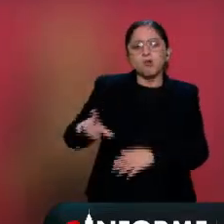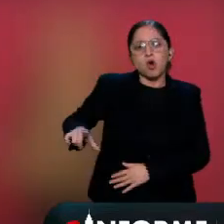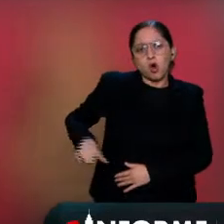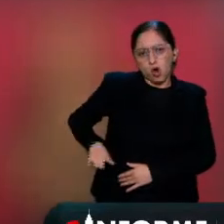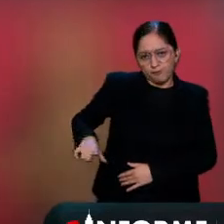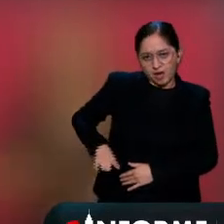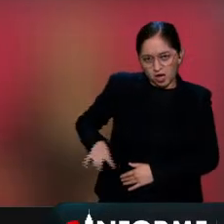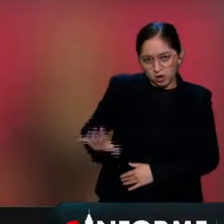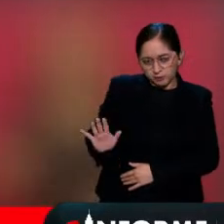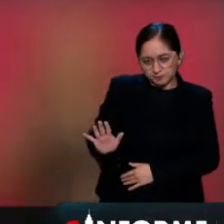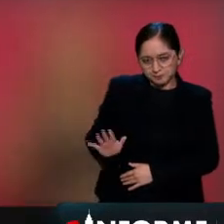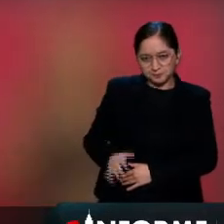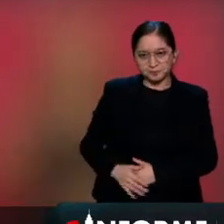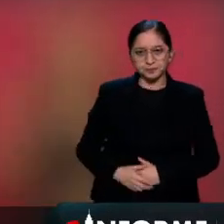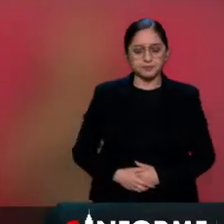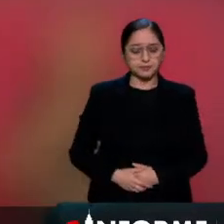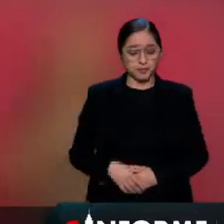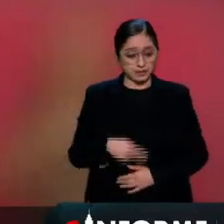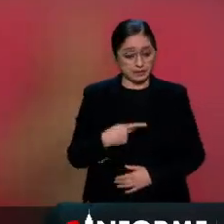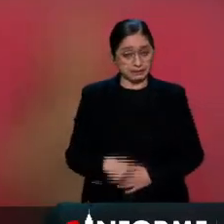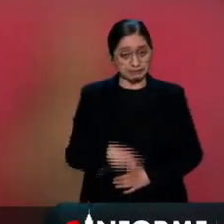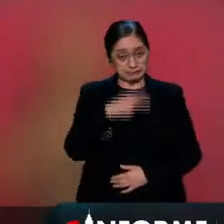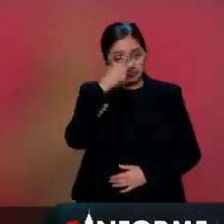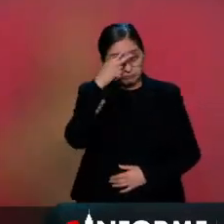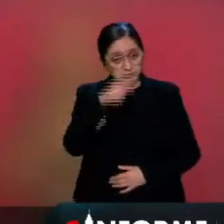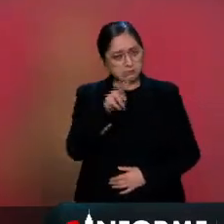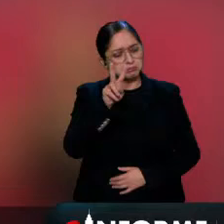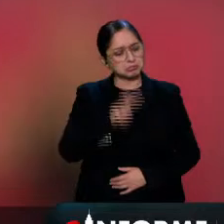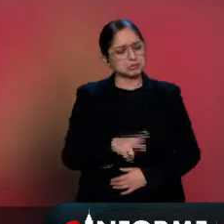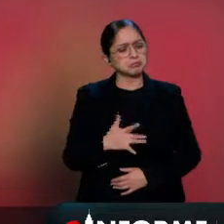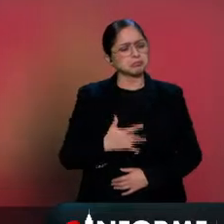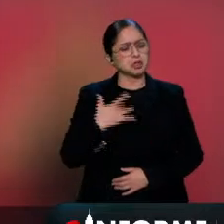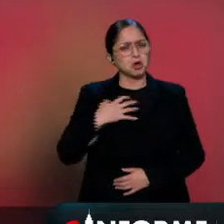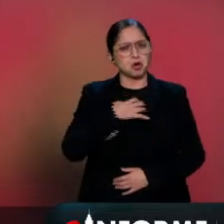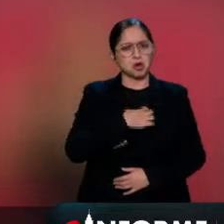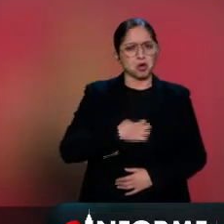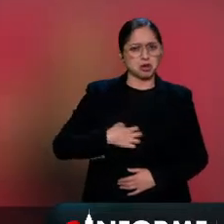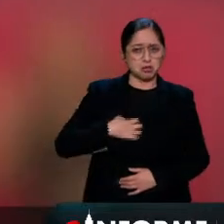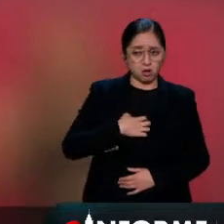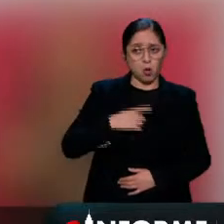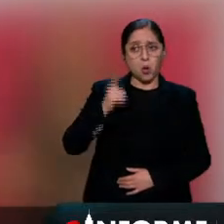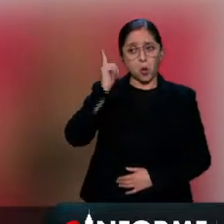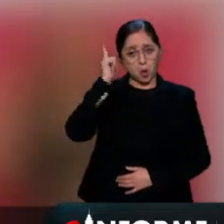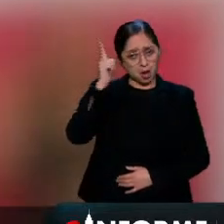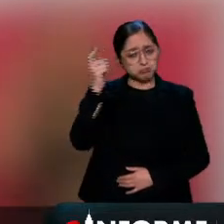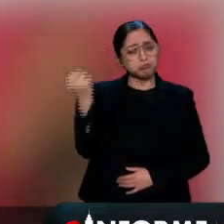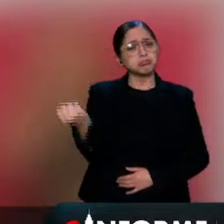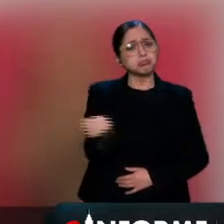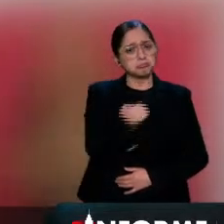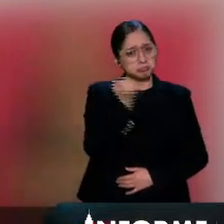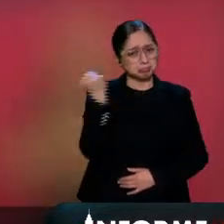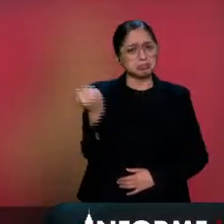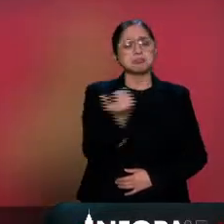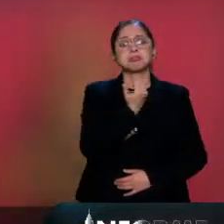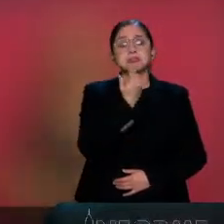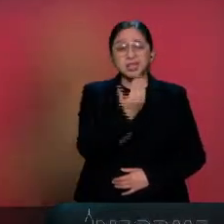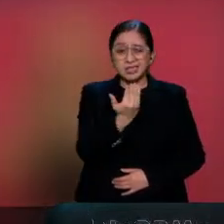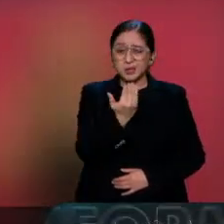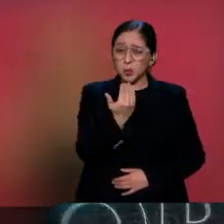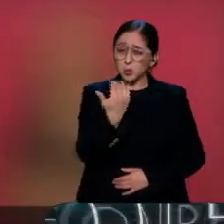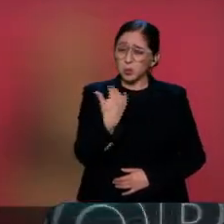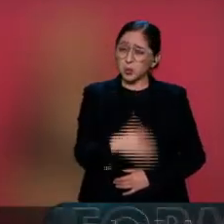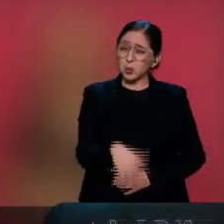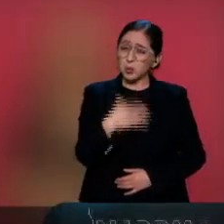Estamos muy contentos, ojalá y le vaya bien. Va a tener una oposición muy